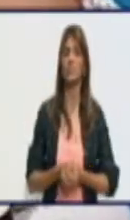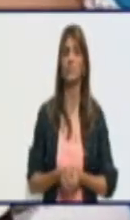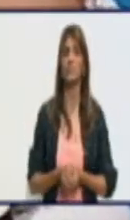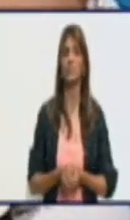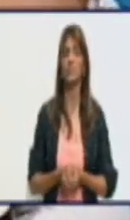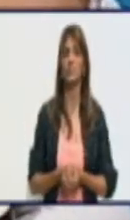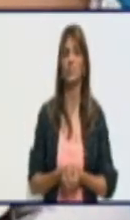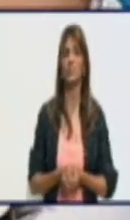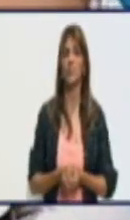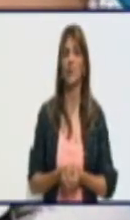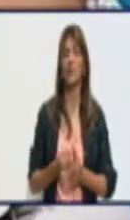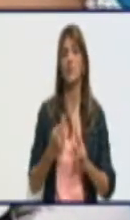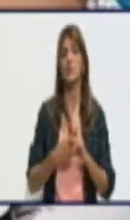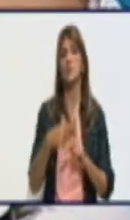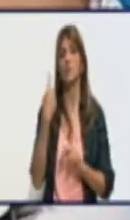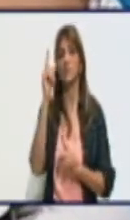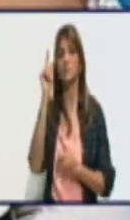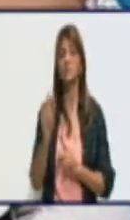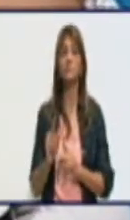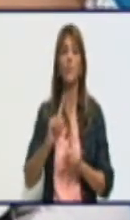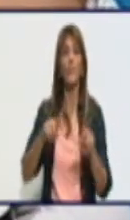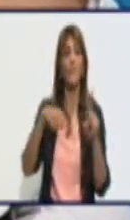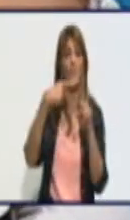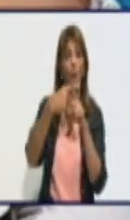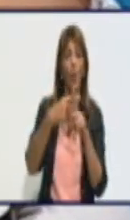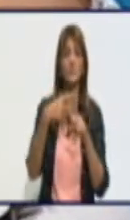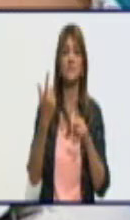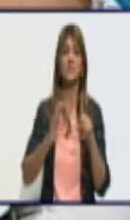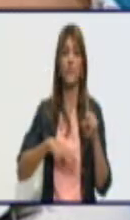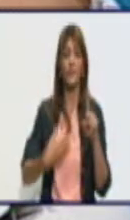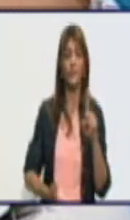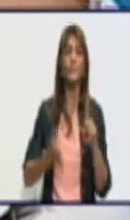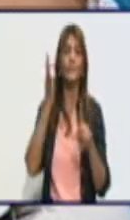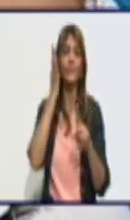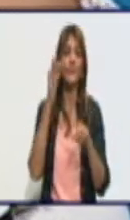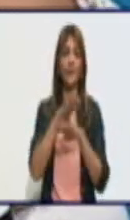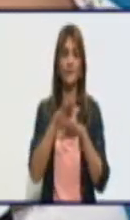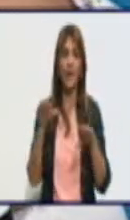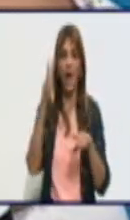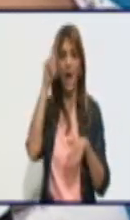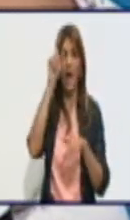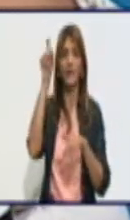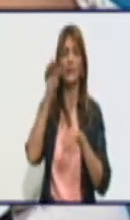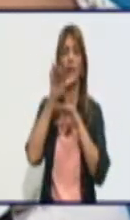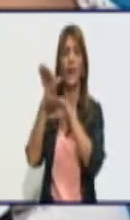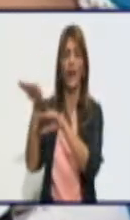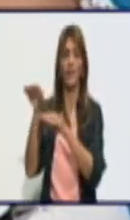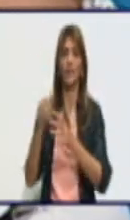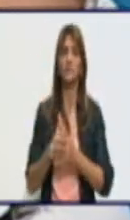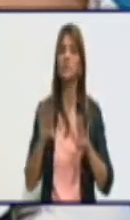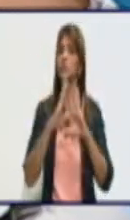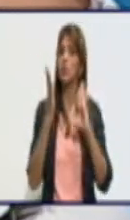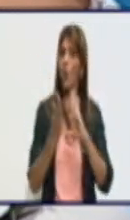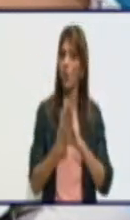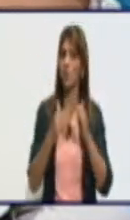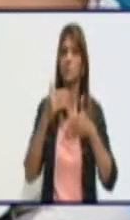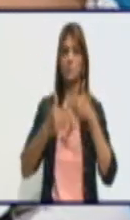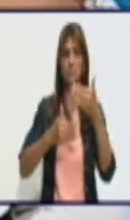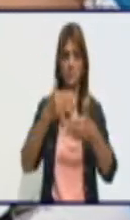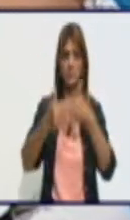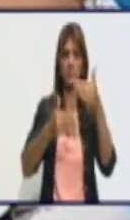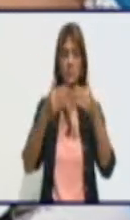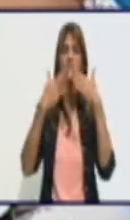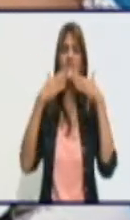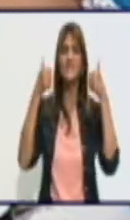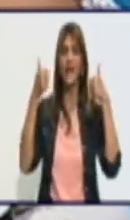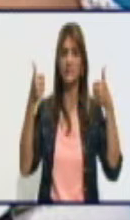positiva, que es del municipio de Guayarribe, que está ya aislado. Todos estos casos con evolución satisfactoria. Se